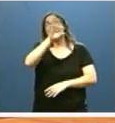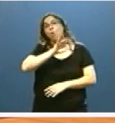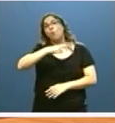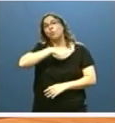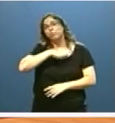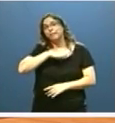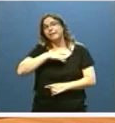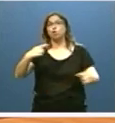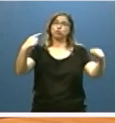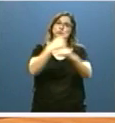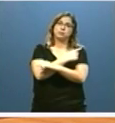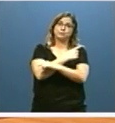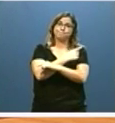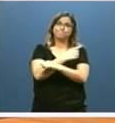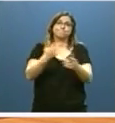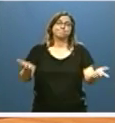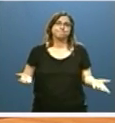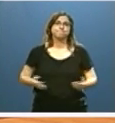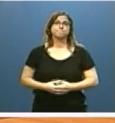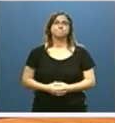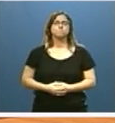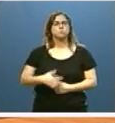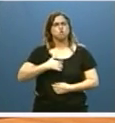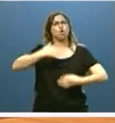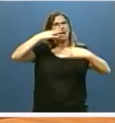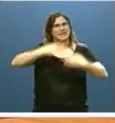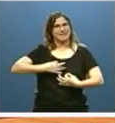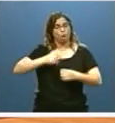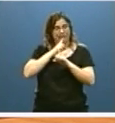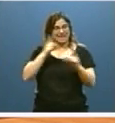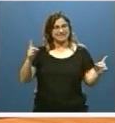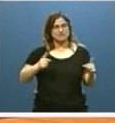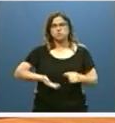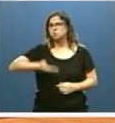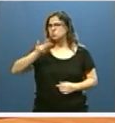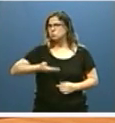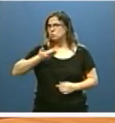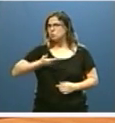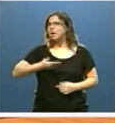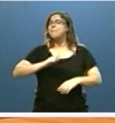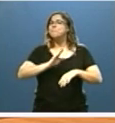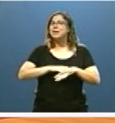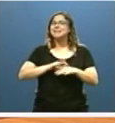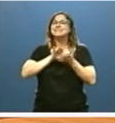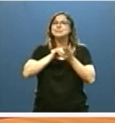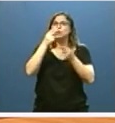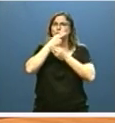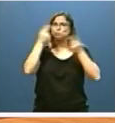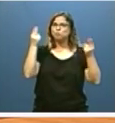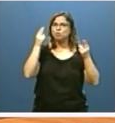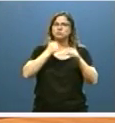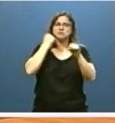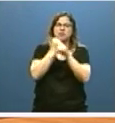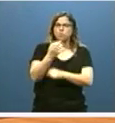suceder justamente lo contrario. Creo que este puede ser un año clave para los grandes servicios públicos, cuyo desempeño más